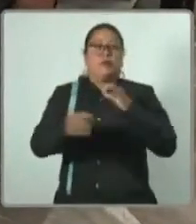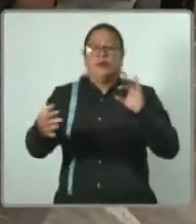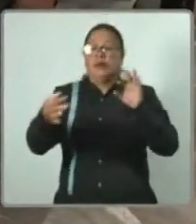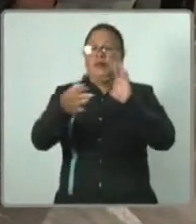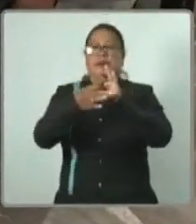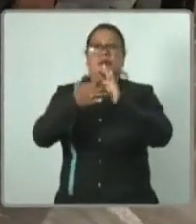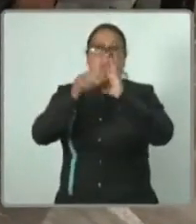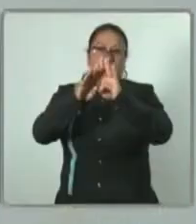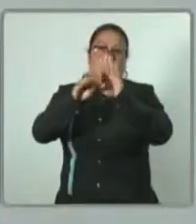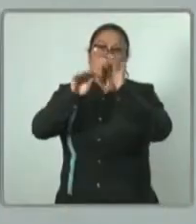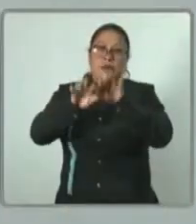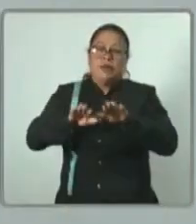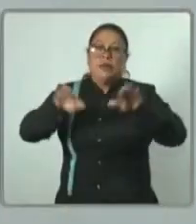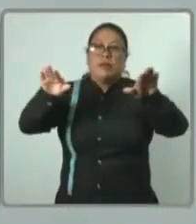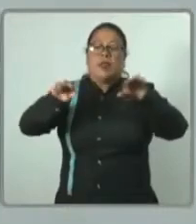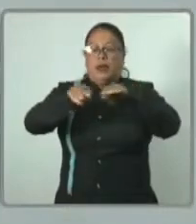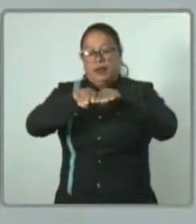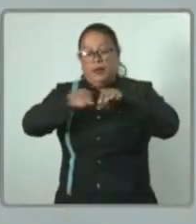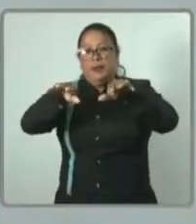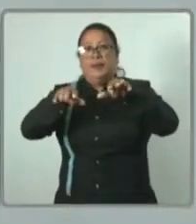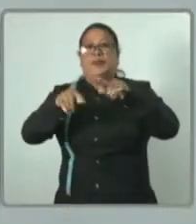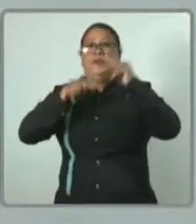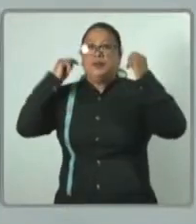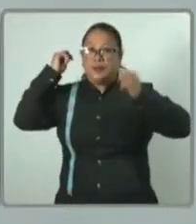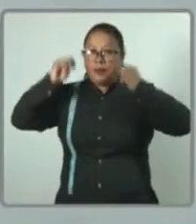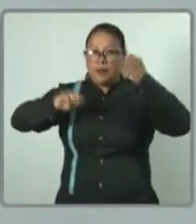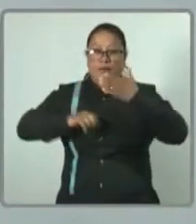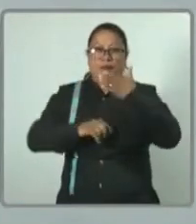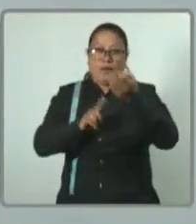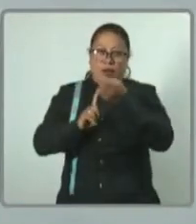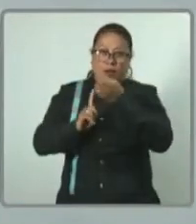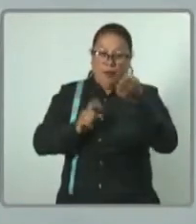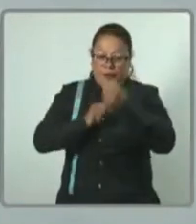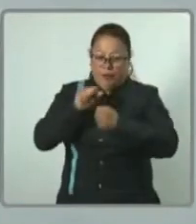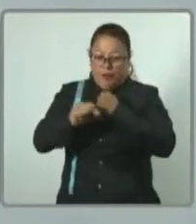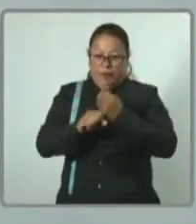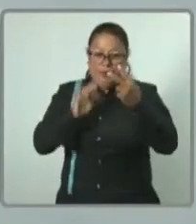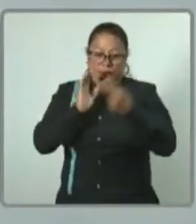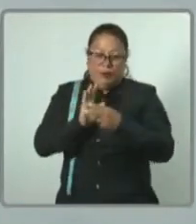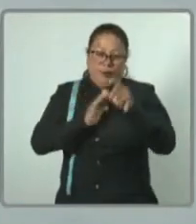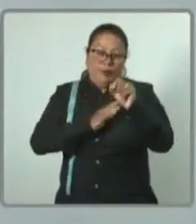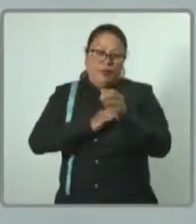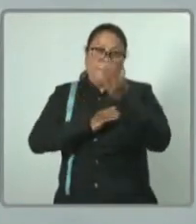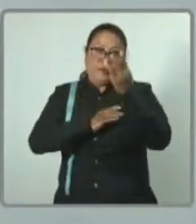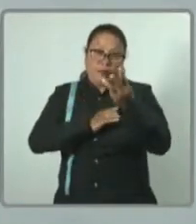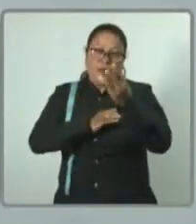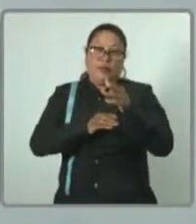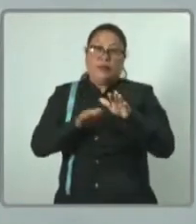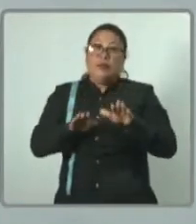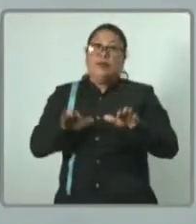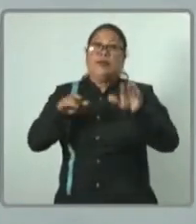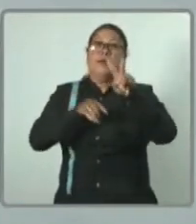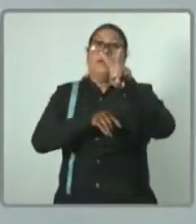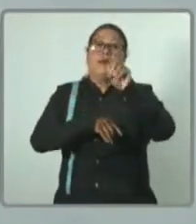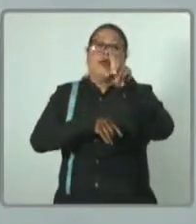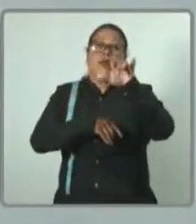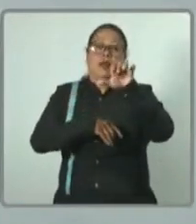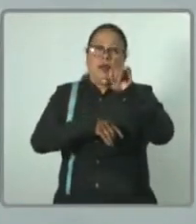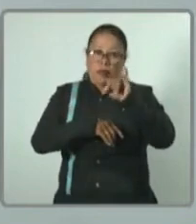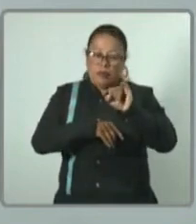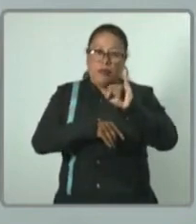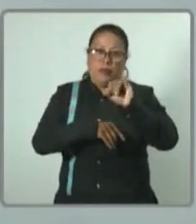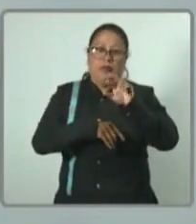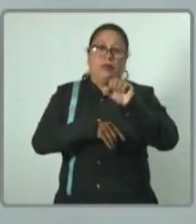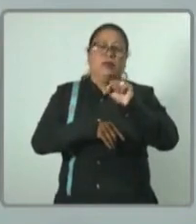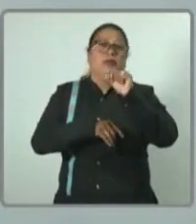aérea y promoción turística asertiva. Durante el 2023, Volaris ha desempeñado un papel fundamental